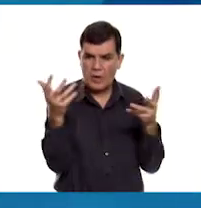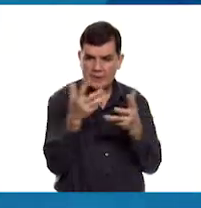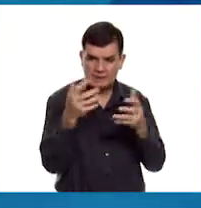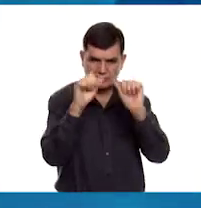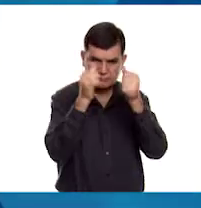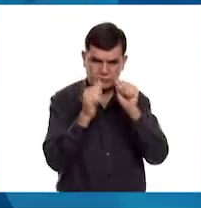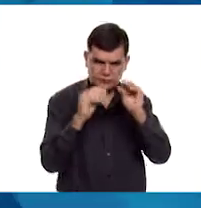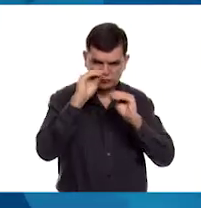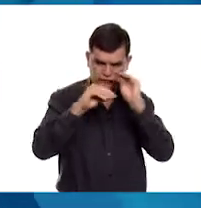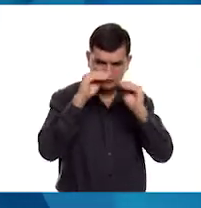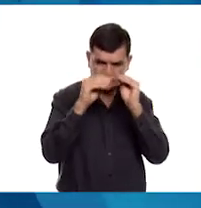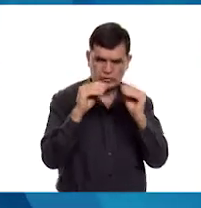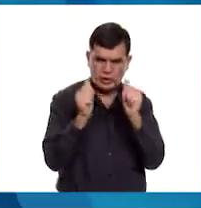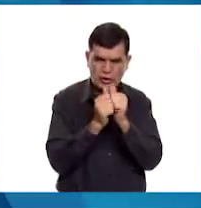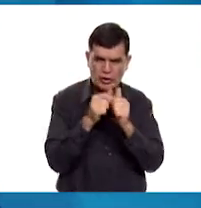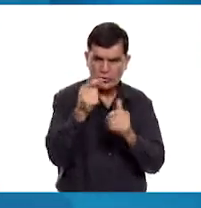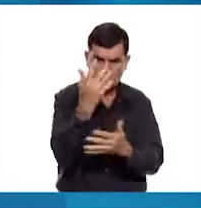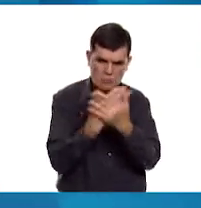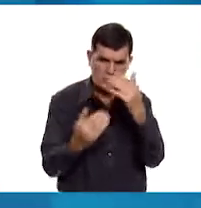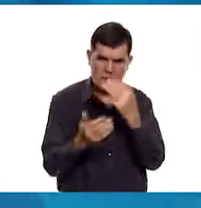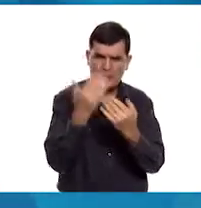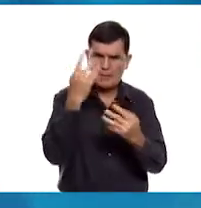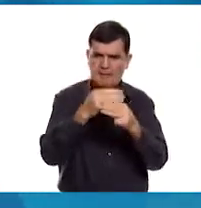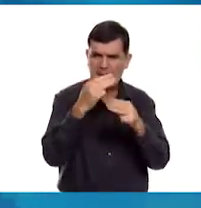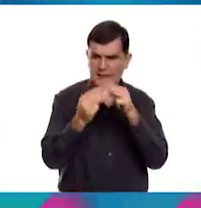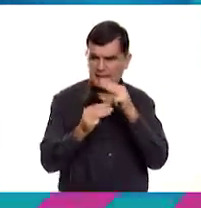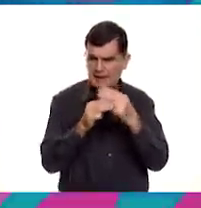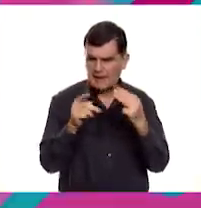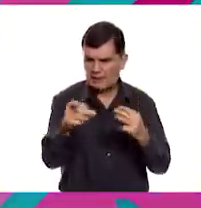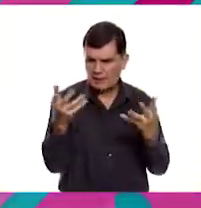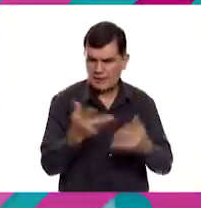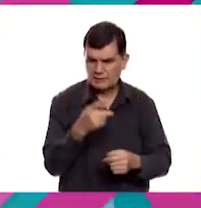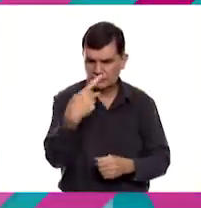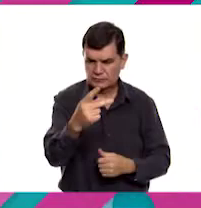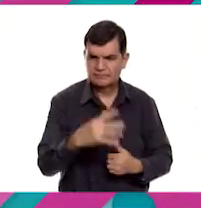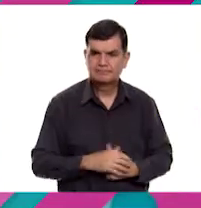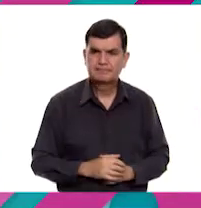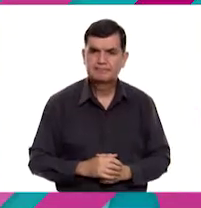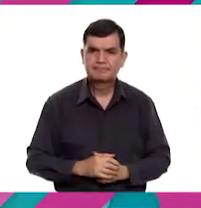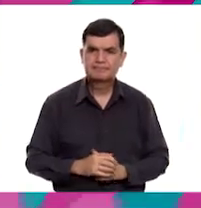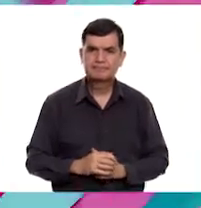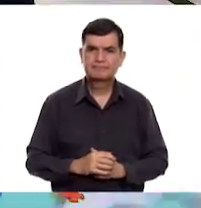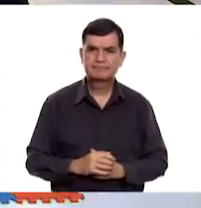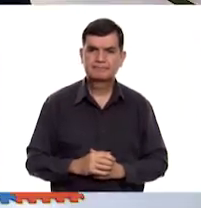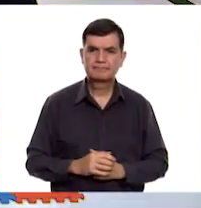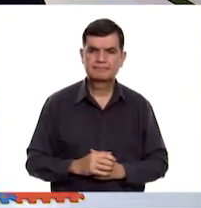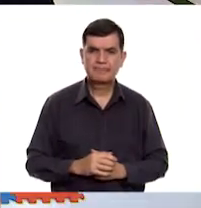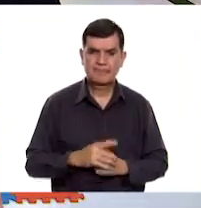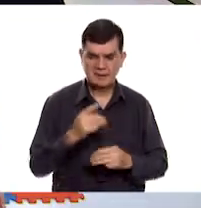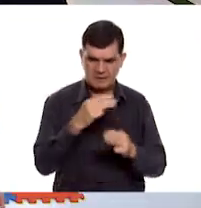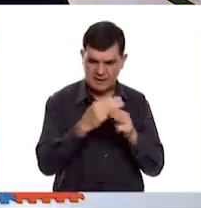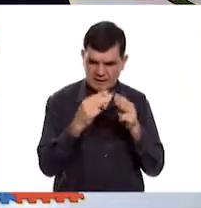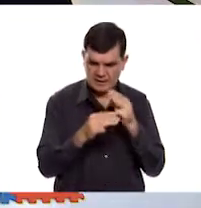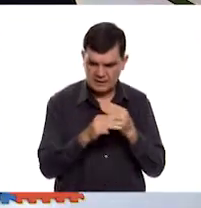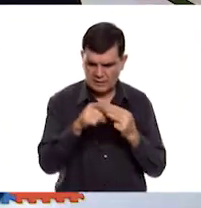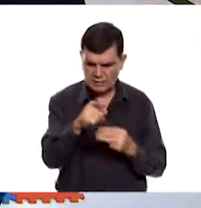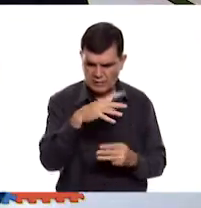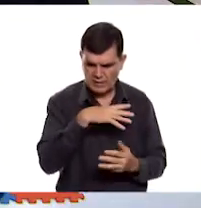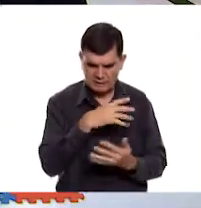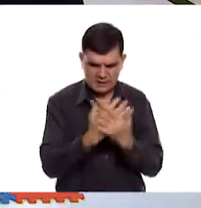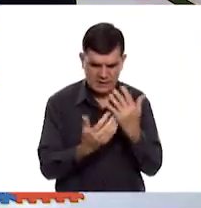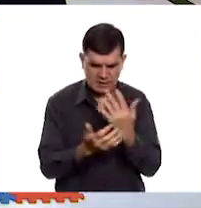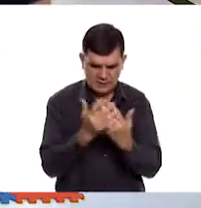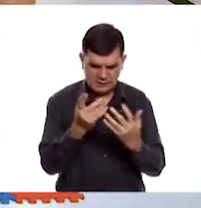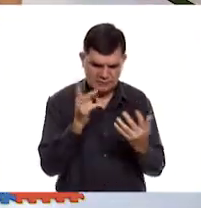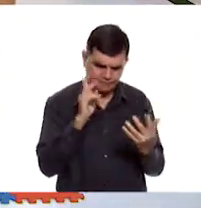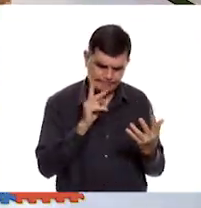escultura con los materiales que tengas a la mano. ¡Corre tiempo! Con los materiales que tengas a la mano,